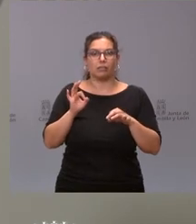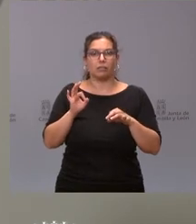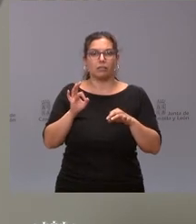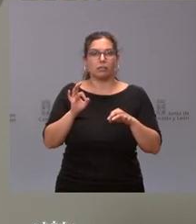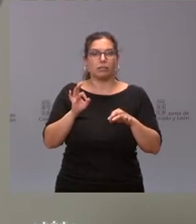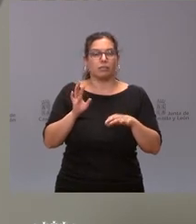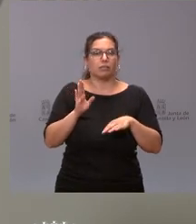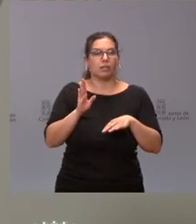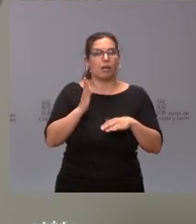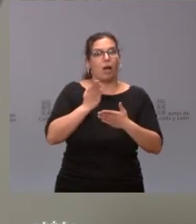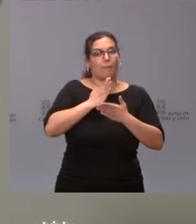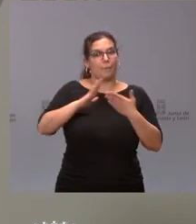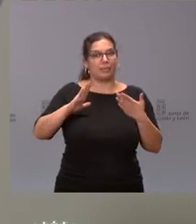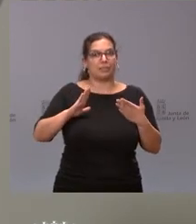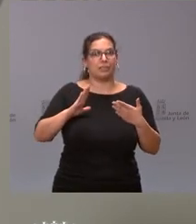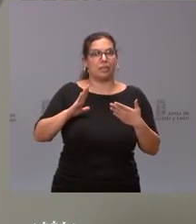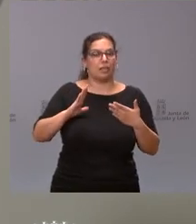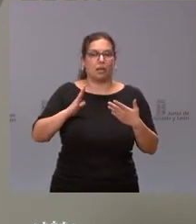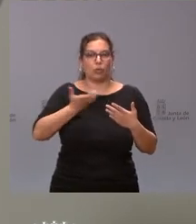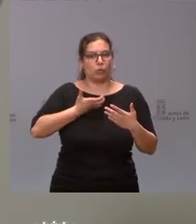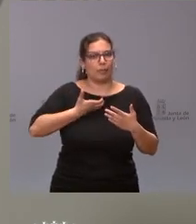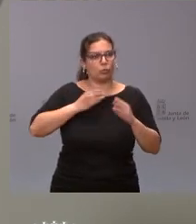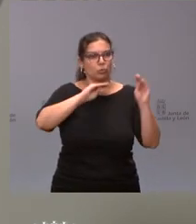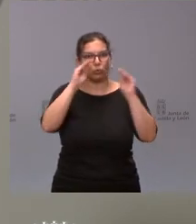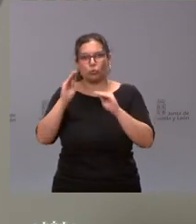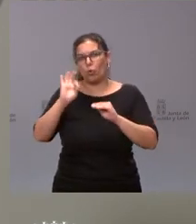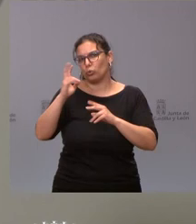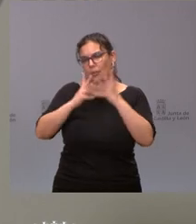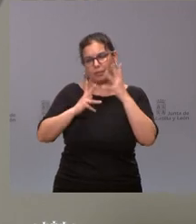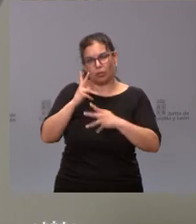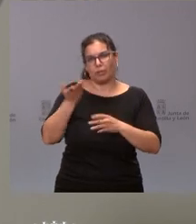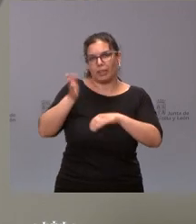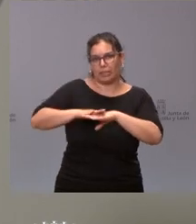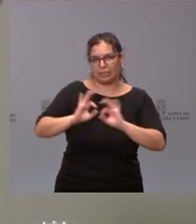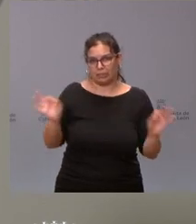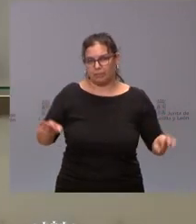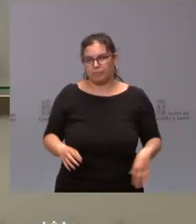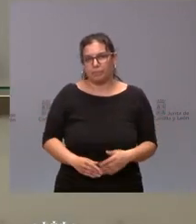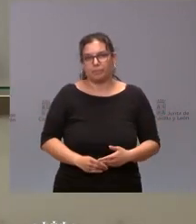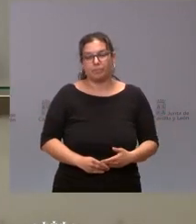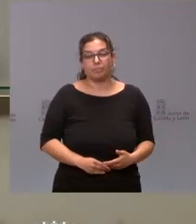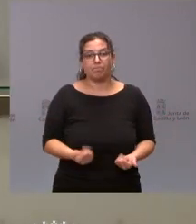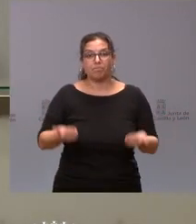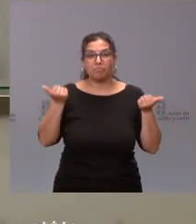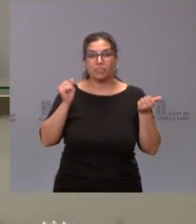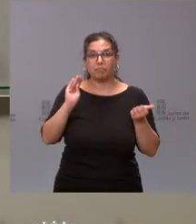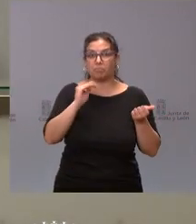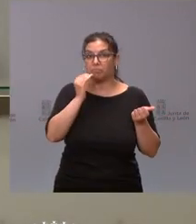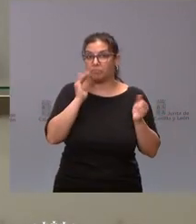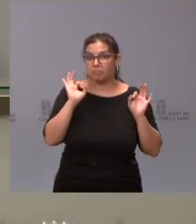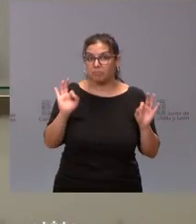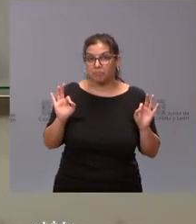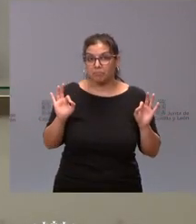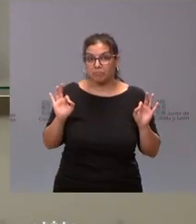expropiatoria a las corporaciones locales de todo tipo o a otras administraciones públicas si hay alguna otra pregunta este es el